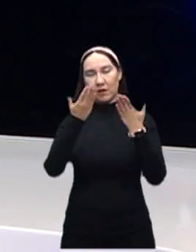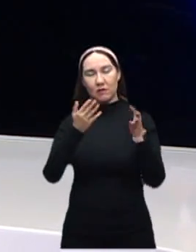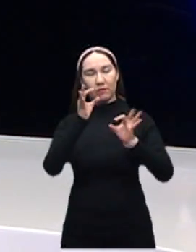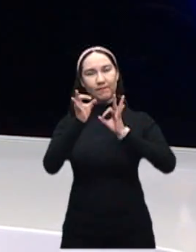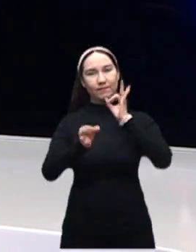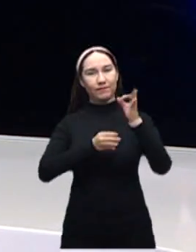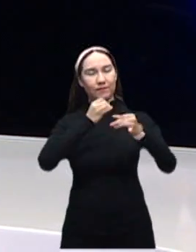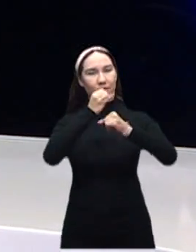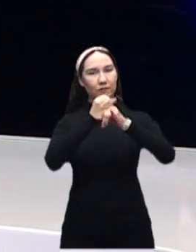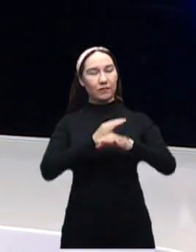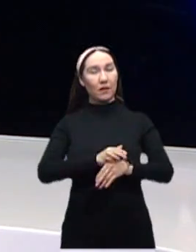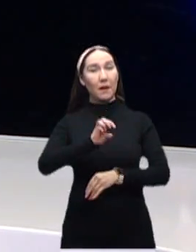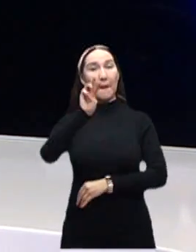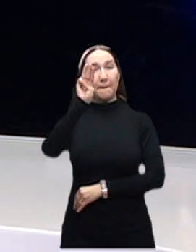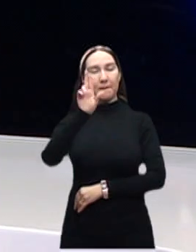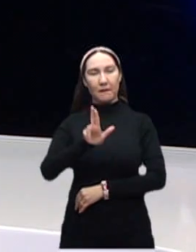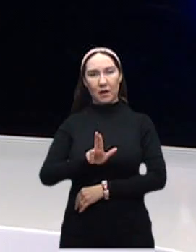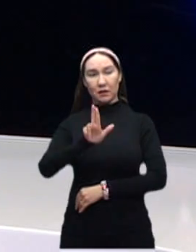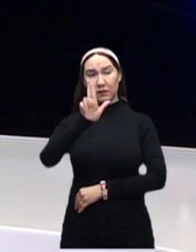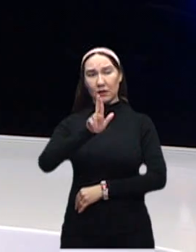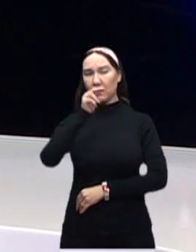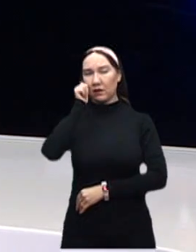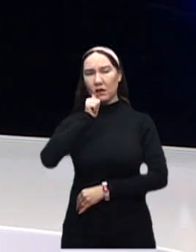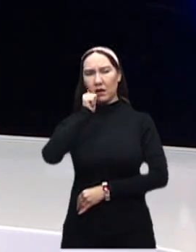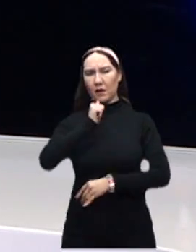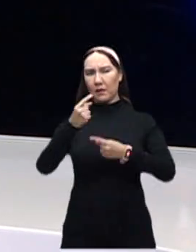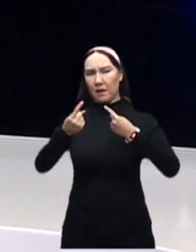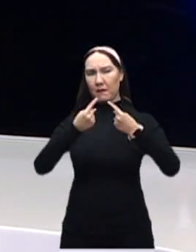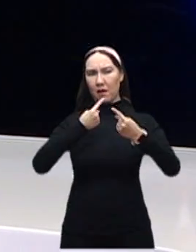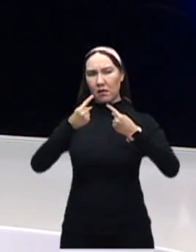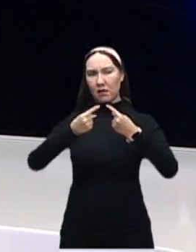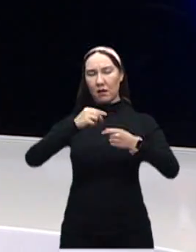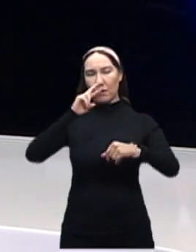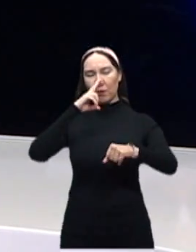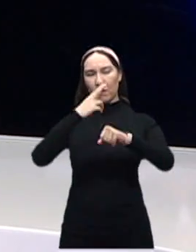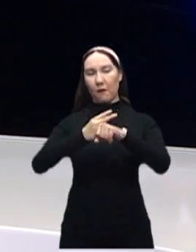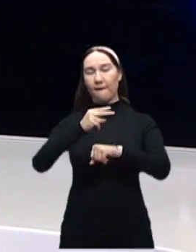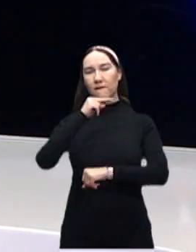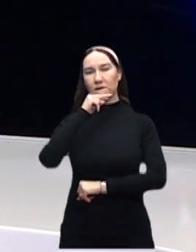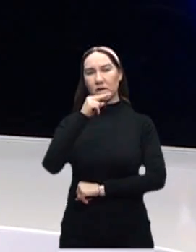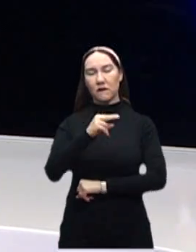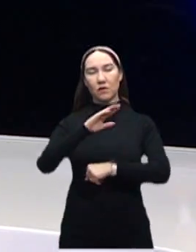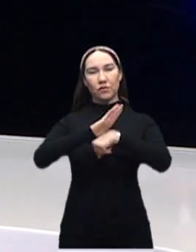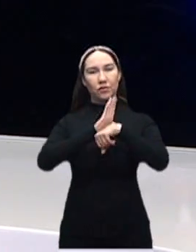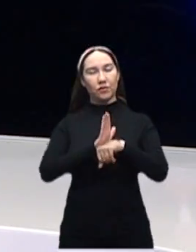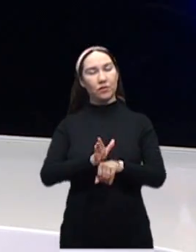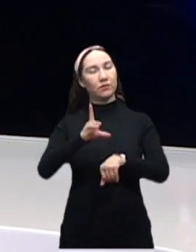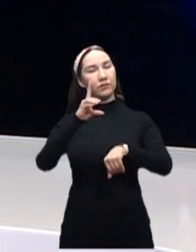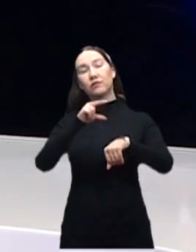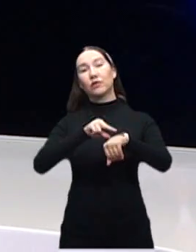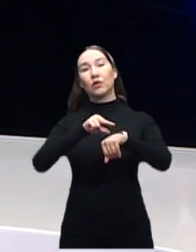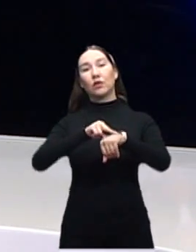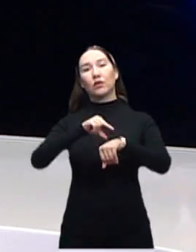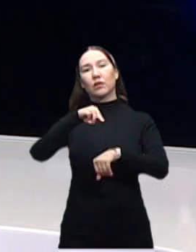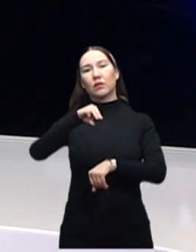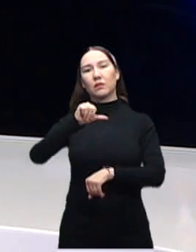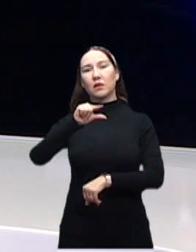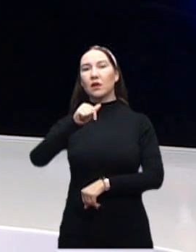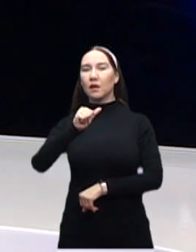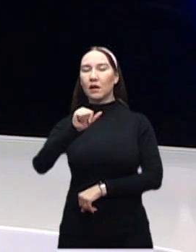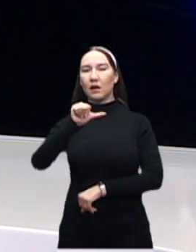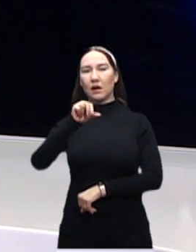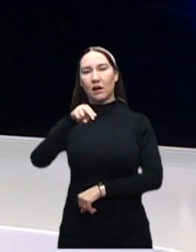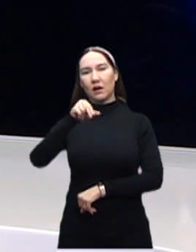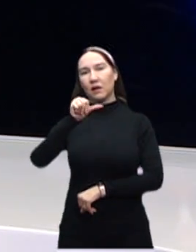informativo, los martes platicamos con el vocero del COVID-19 en San Luis Potosí, el doctor Miguel Ángel Luzo Steiner, quien es director de